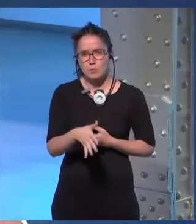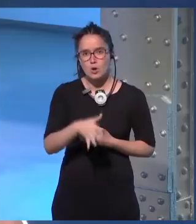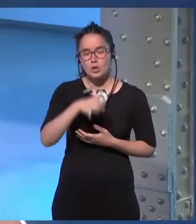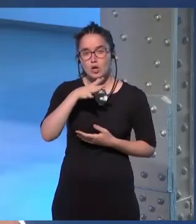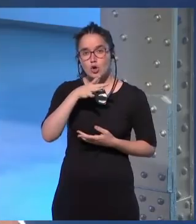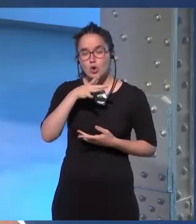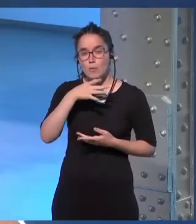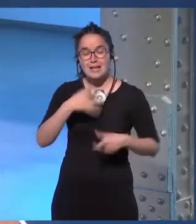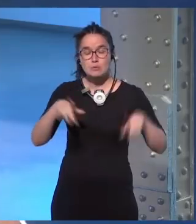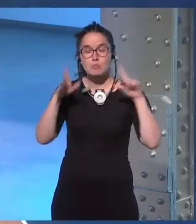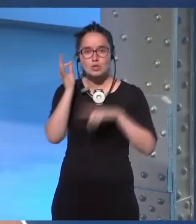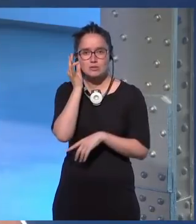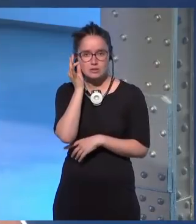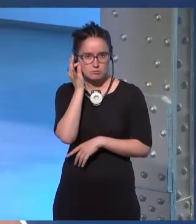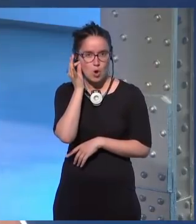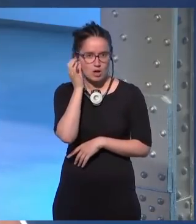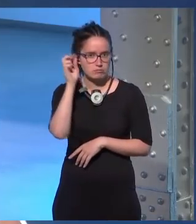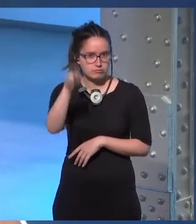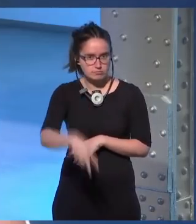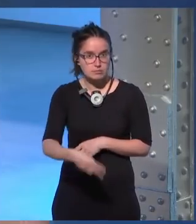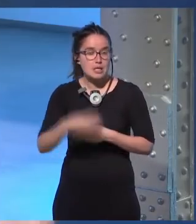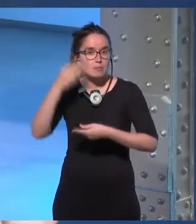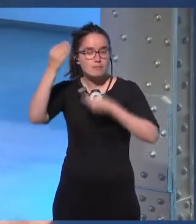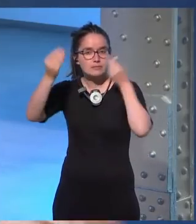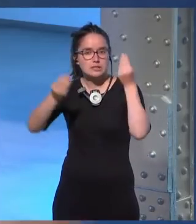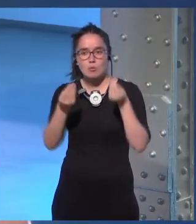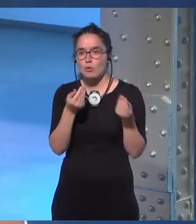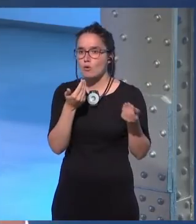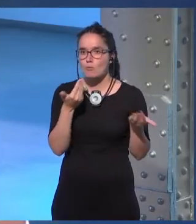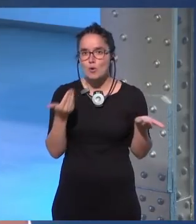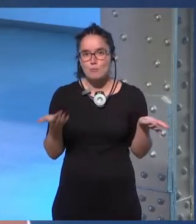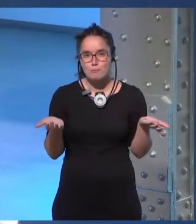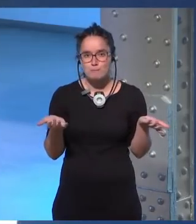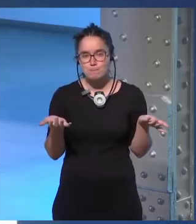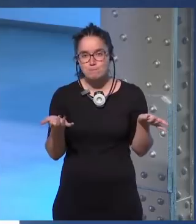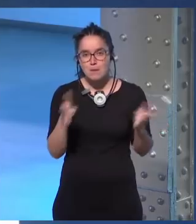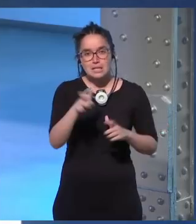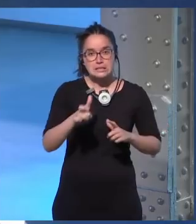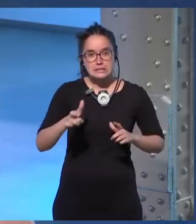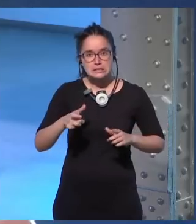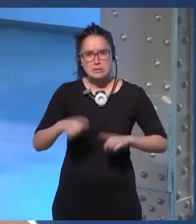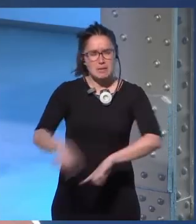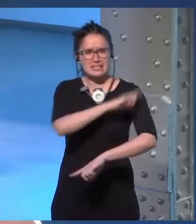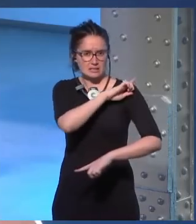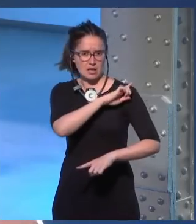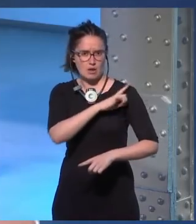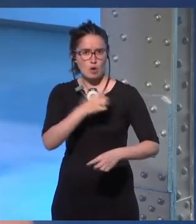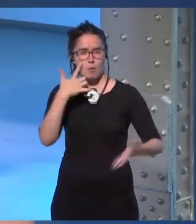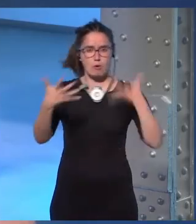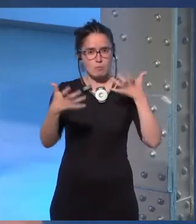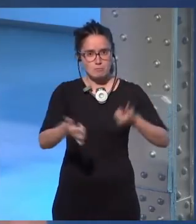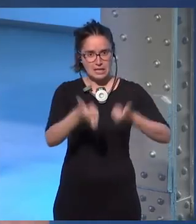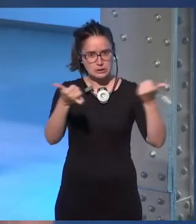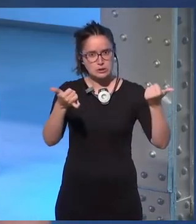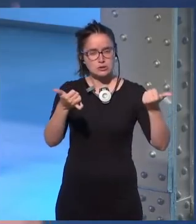como las protagonistas son mujeres, tendemos a concebirlas como más radicales. Nos llama más la atención, quiero decir,